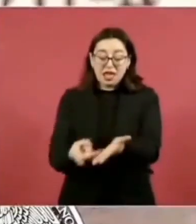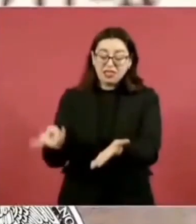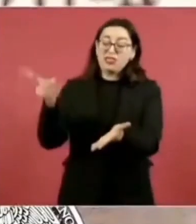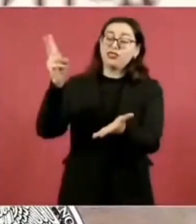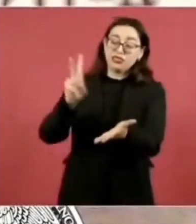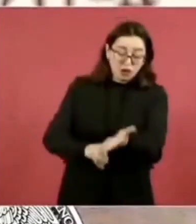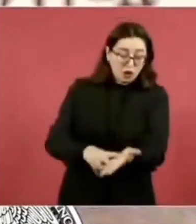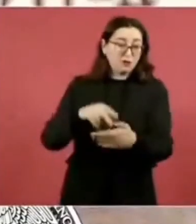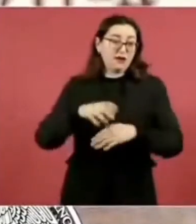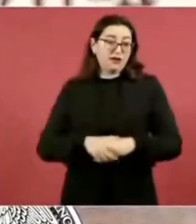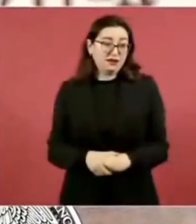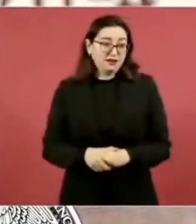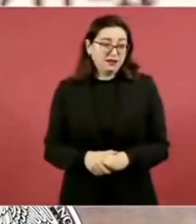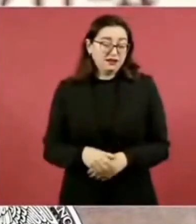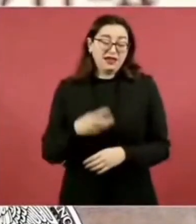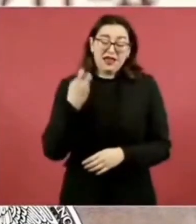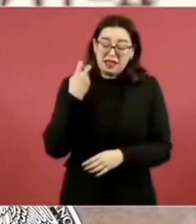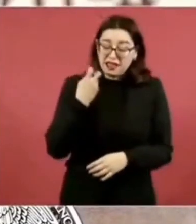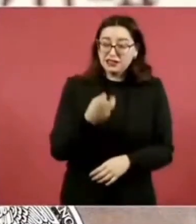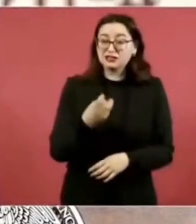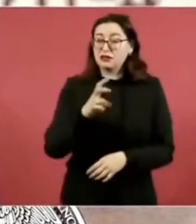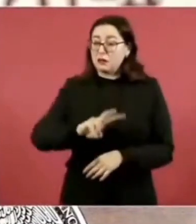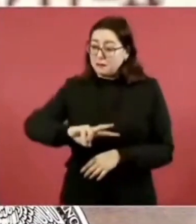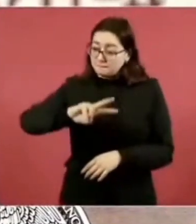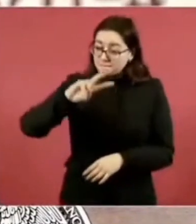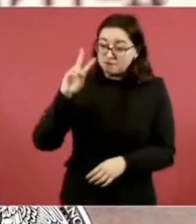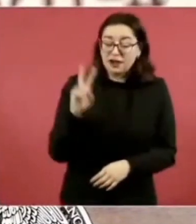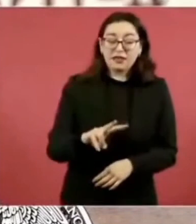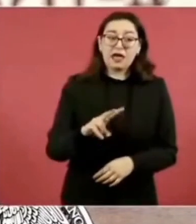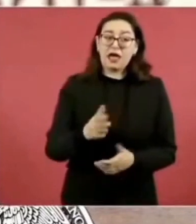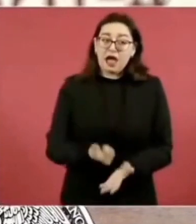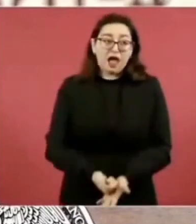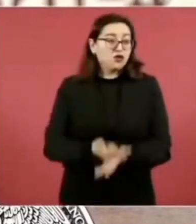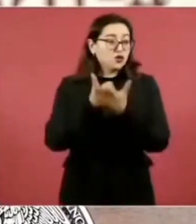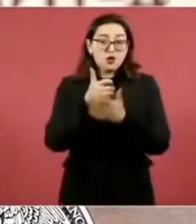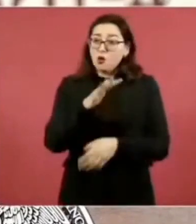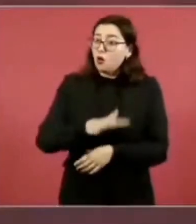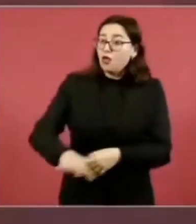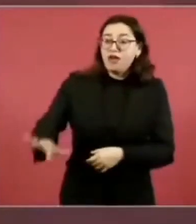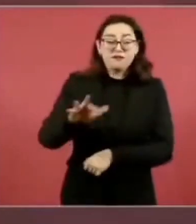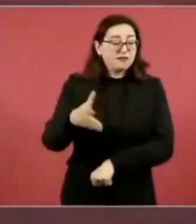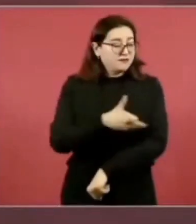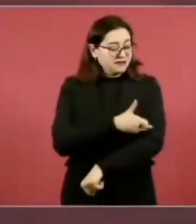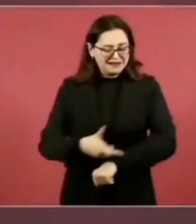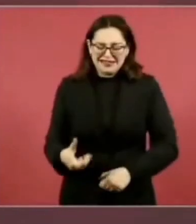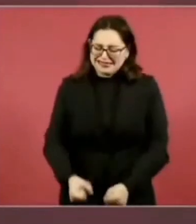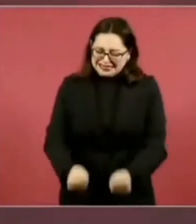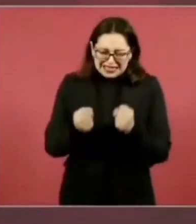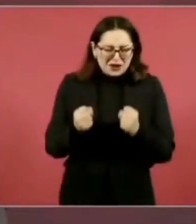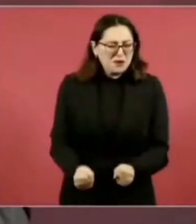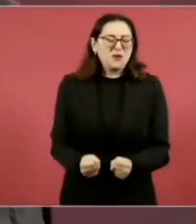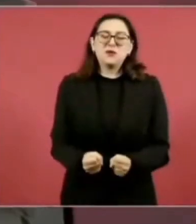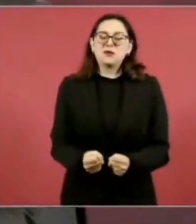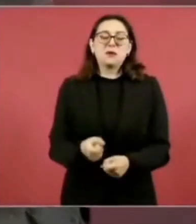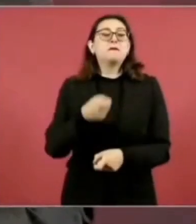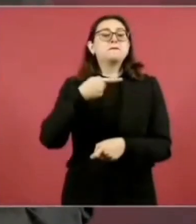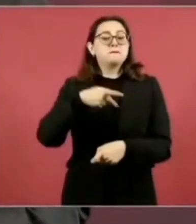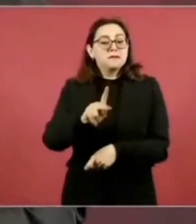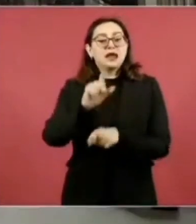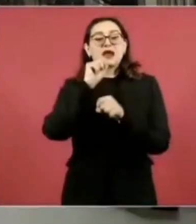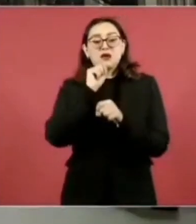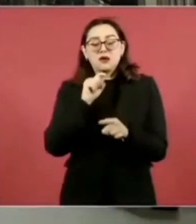Sin duda alguna esto fortalece la economía familiar, pero a su vez fortalece también